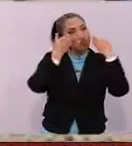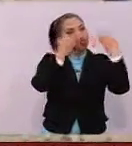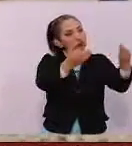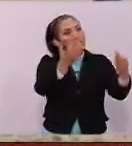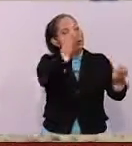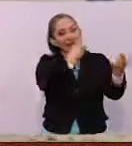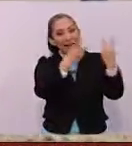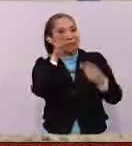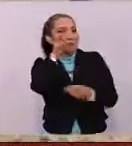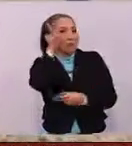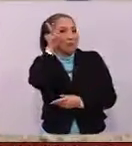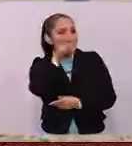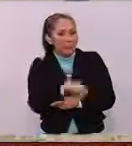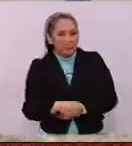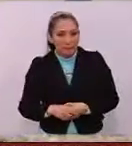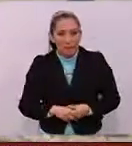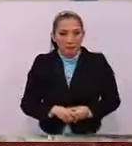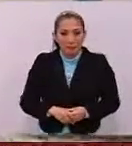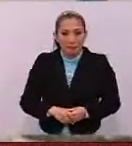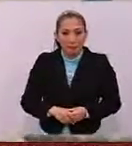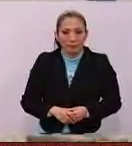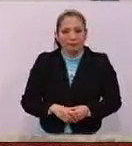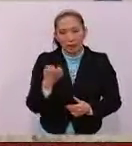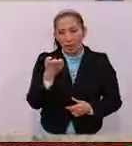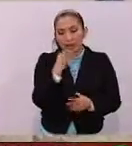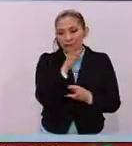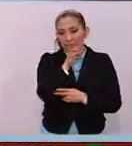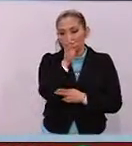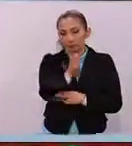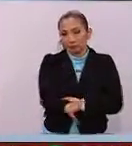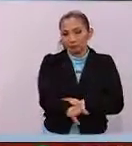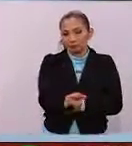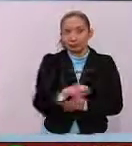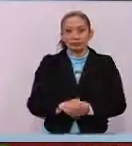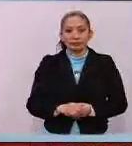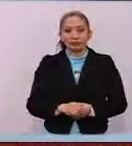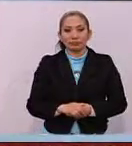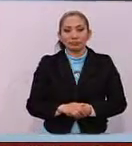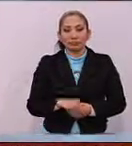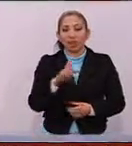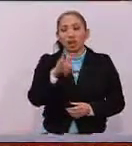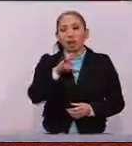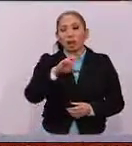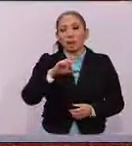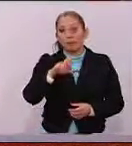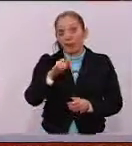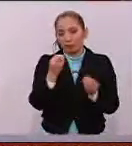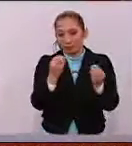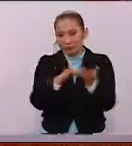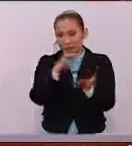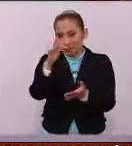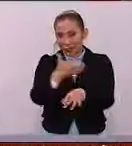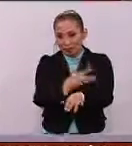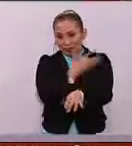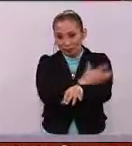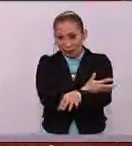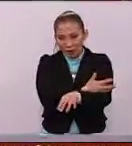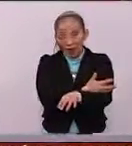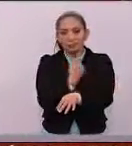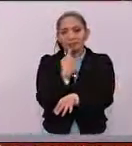en la visita del sumo pontífice. Ese es mi reporte. Romel, muchas gracias. Nuestro compañero